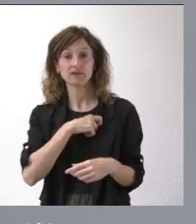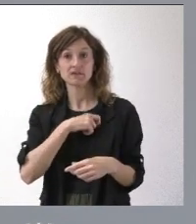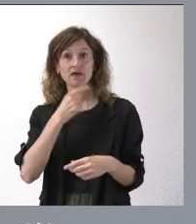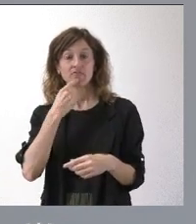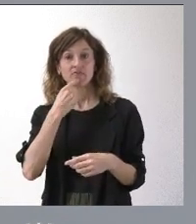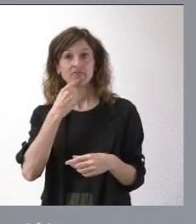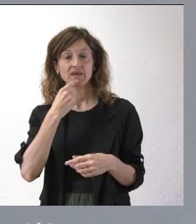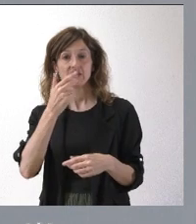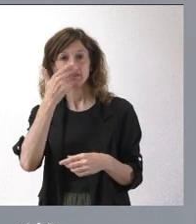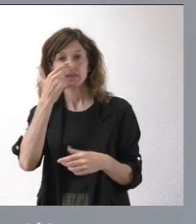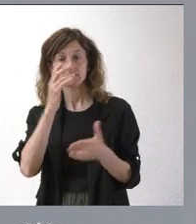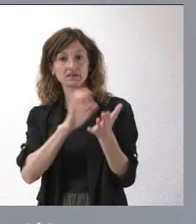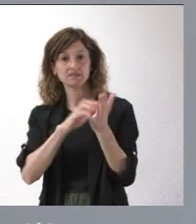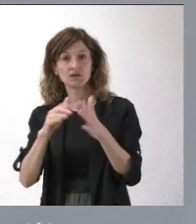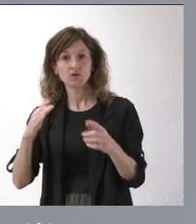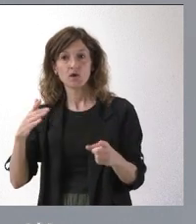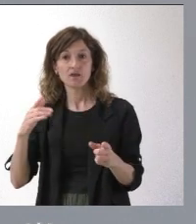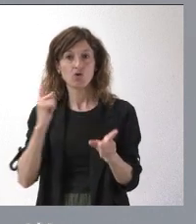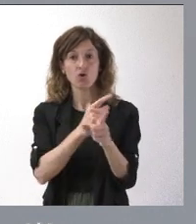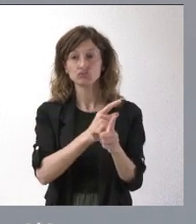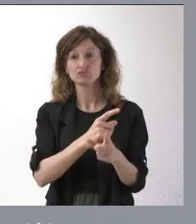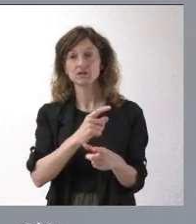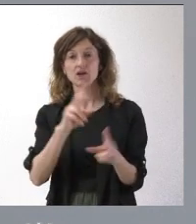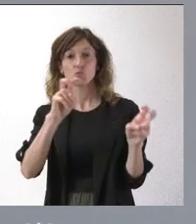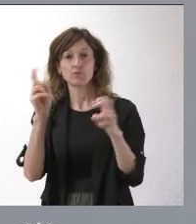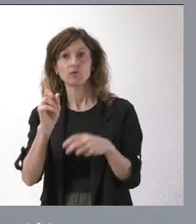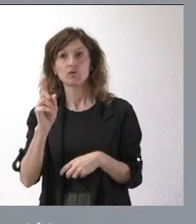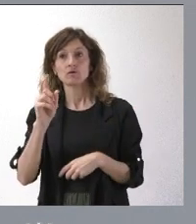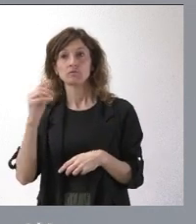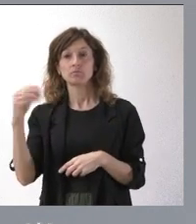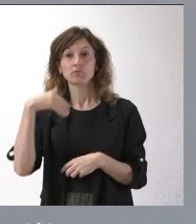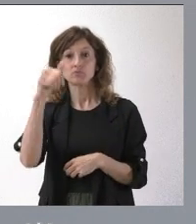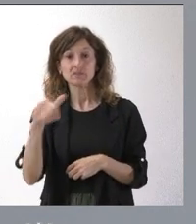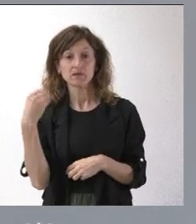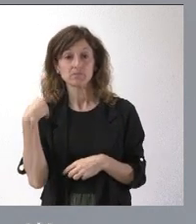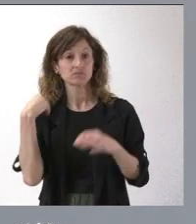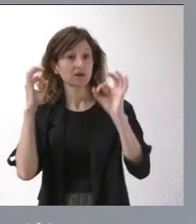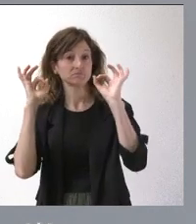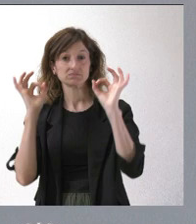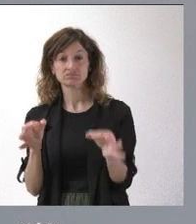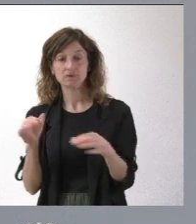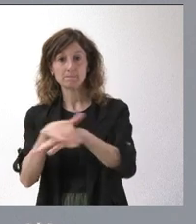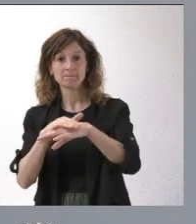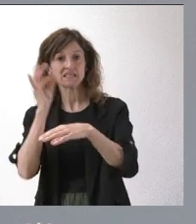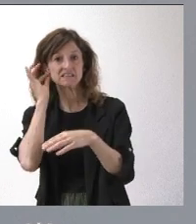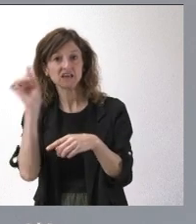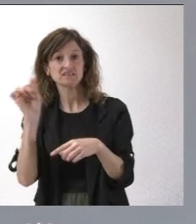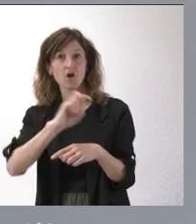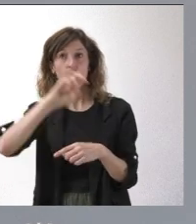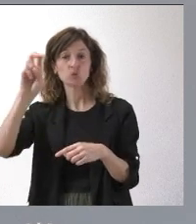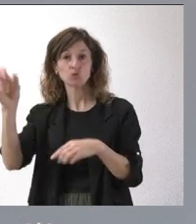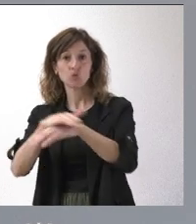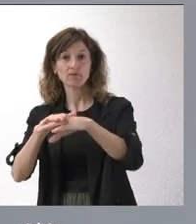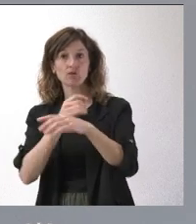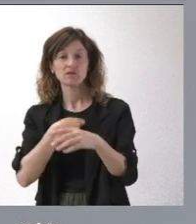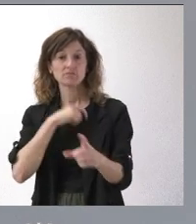los intereses de Castilla y León es una novedad. Y si usted me pregunta la próxima semana, seguramente nos encontremos con esa ministra o con otro del Gobierno de